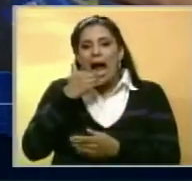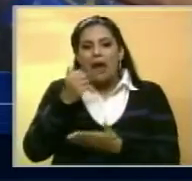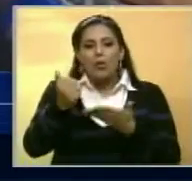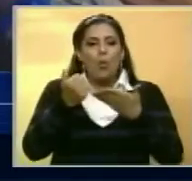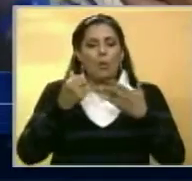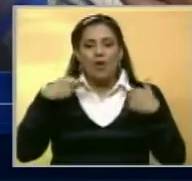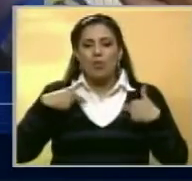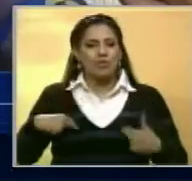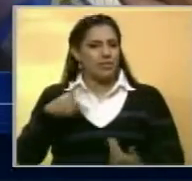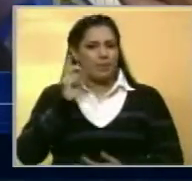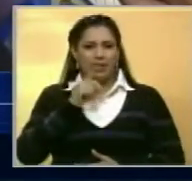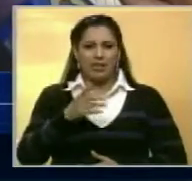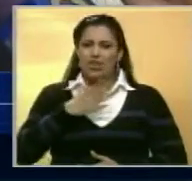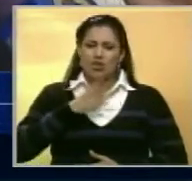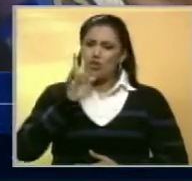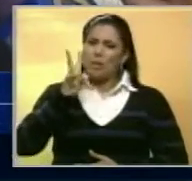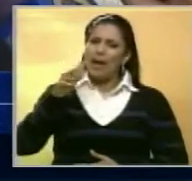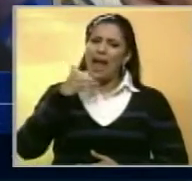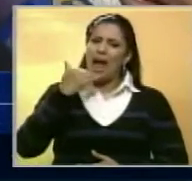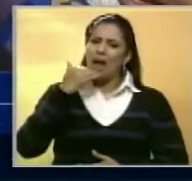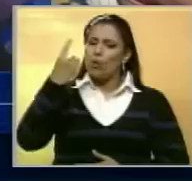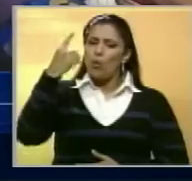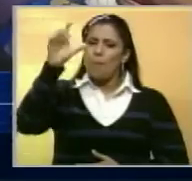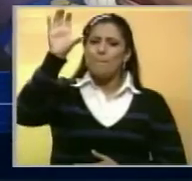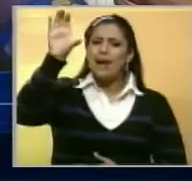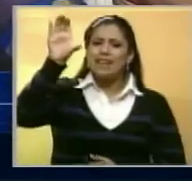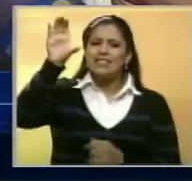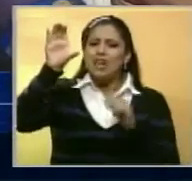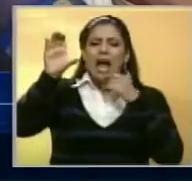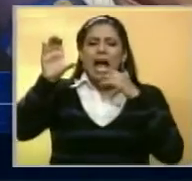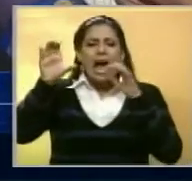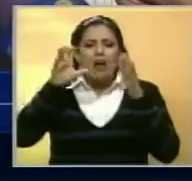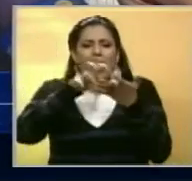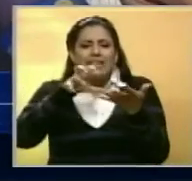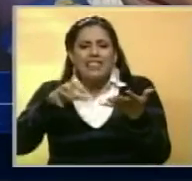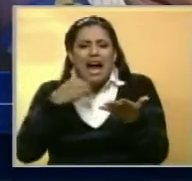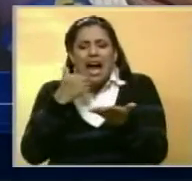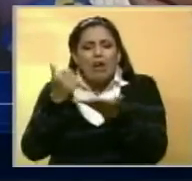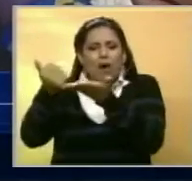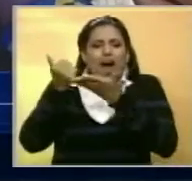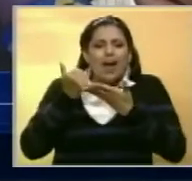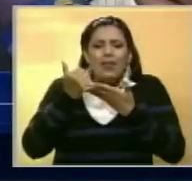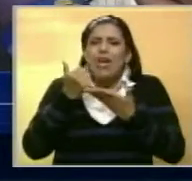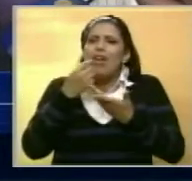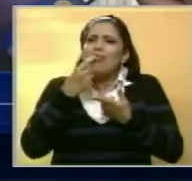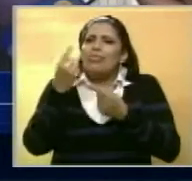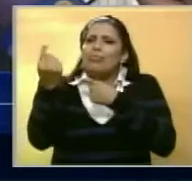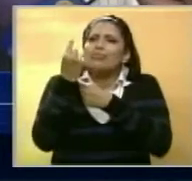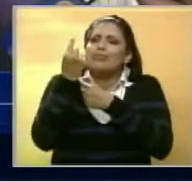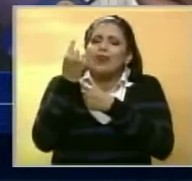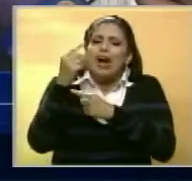ayuda humanitaria. No he visto todavía ninguna nación, ningún estado, ningún país que haya dicho que va a dar tal ayuda.